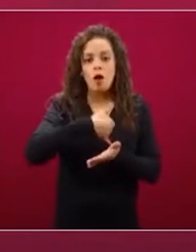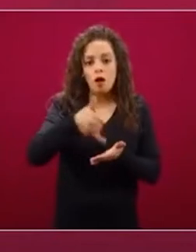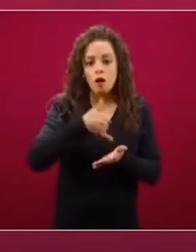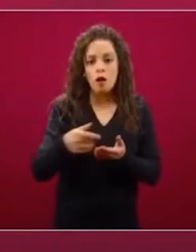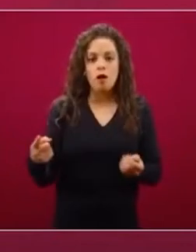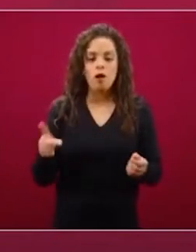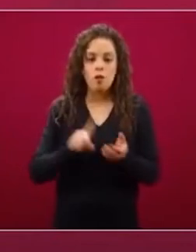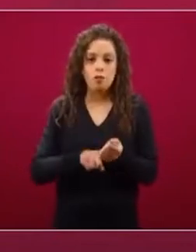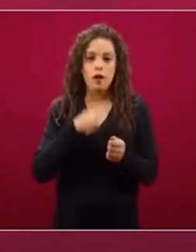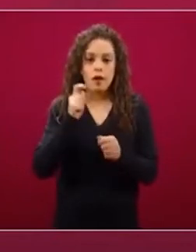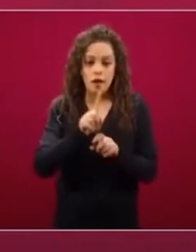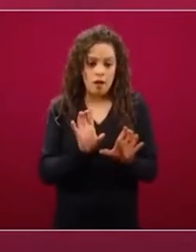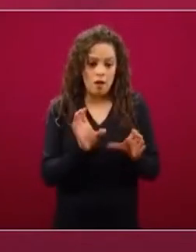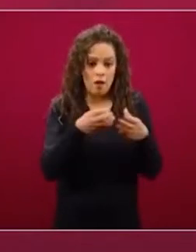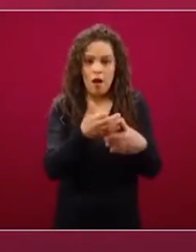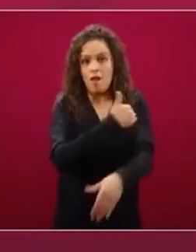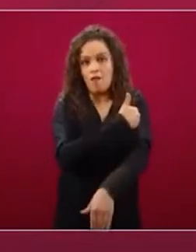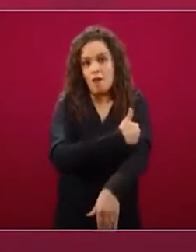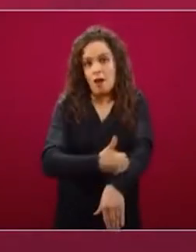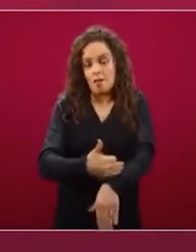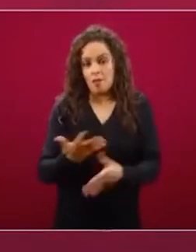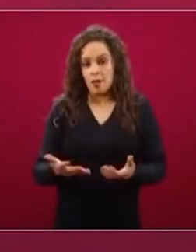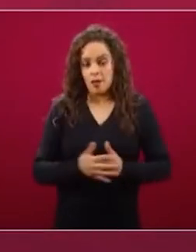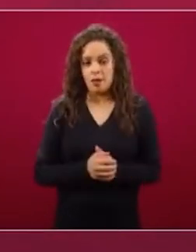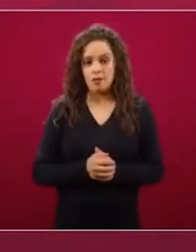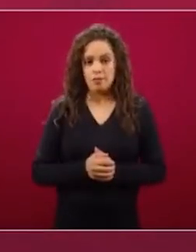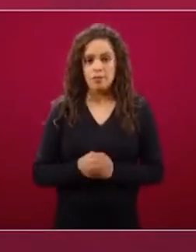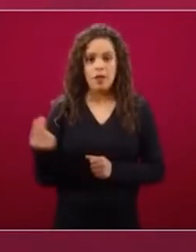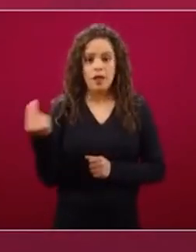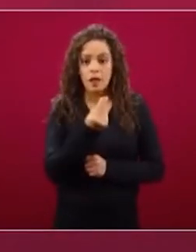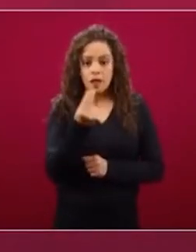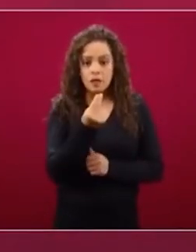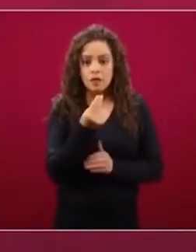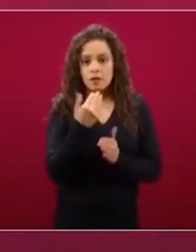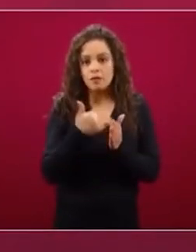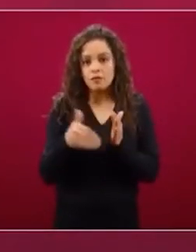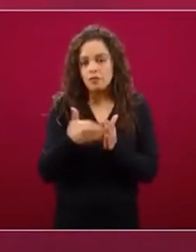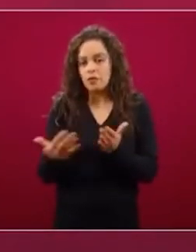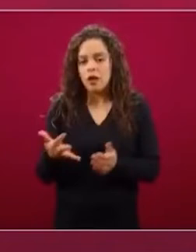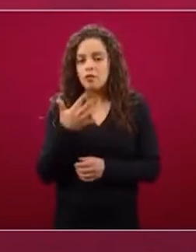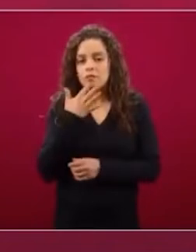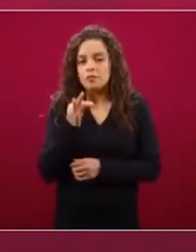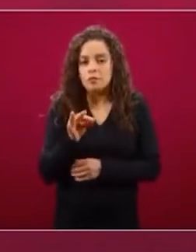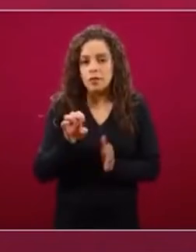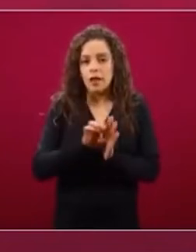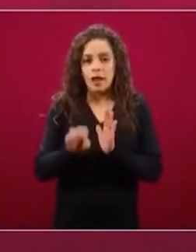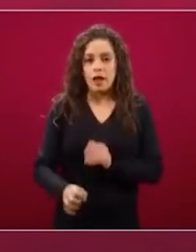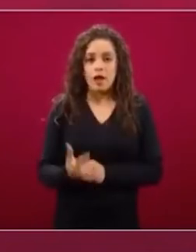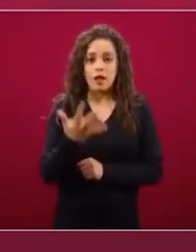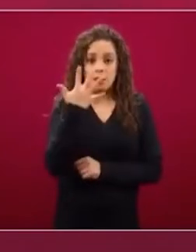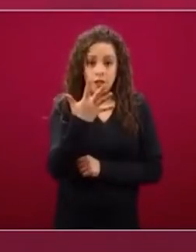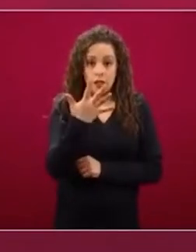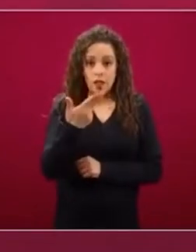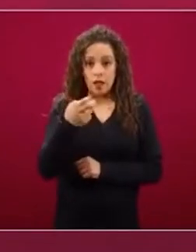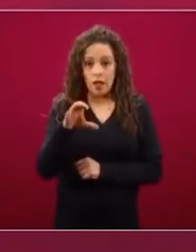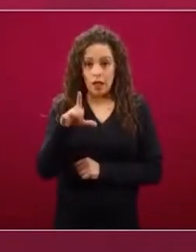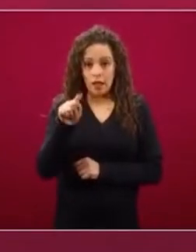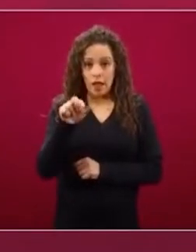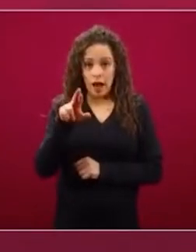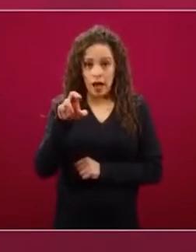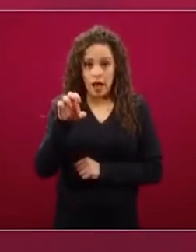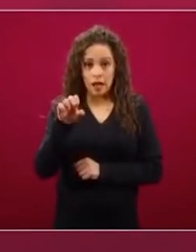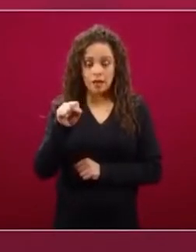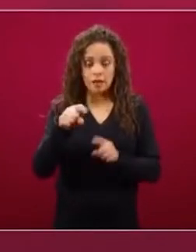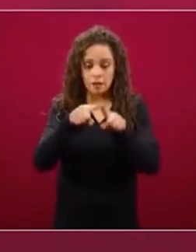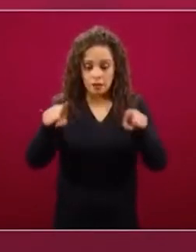muchas veces no alcanzan a cumplir todas sus necesidades mínimas. Estamos hablando de productores de menos de cinco hectáreas, a través de los cuales